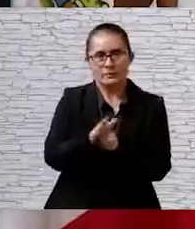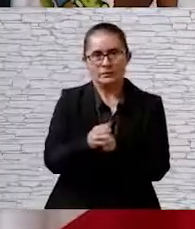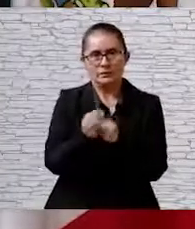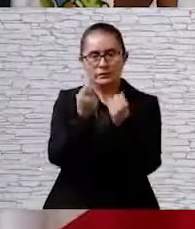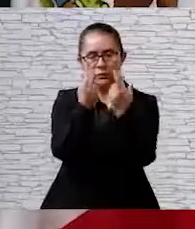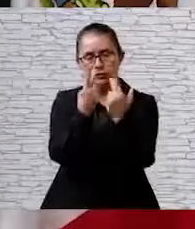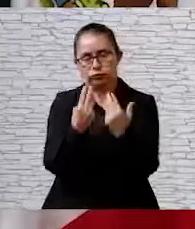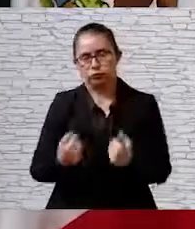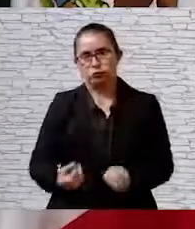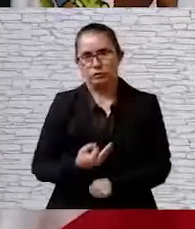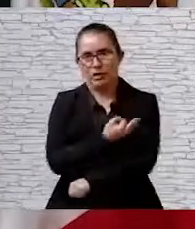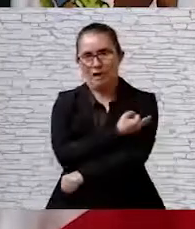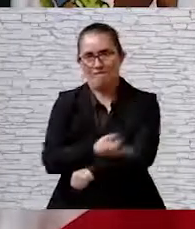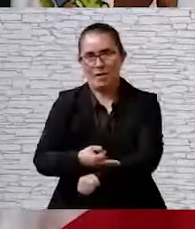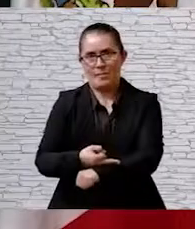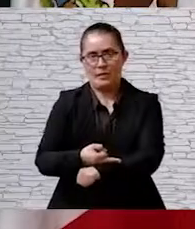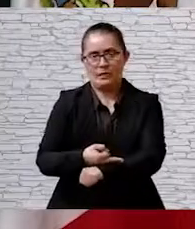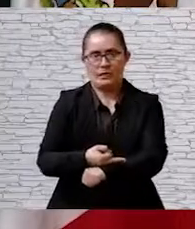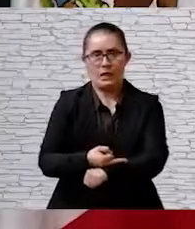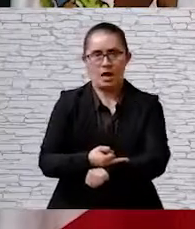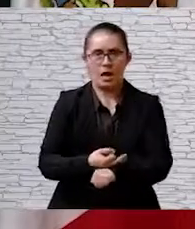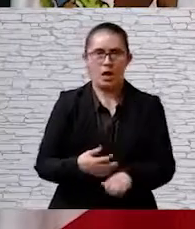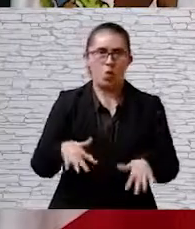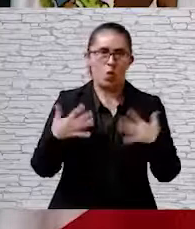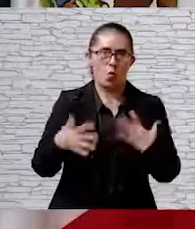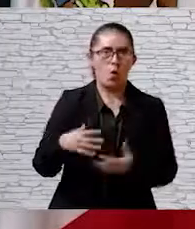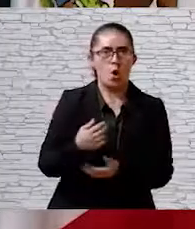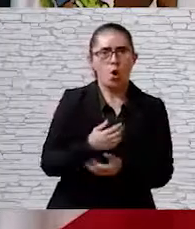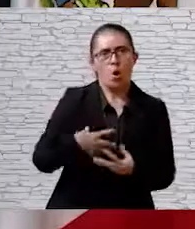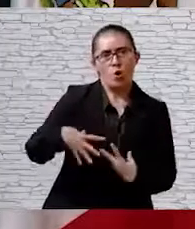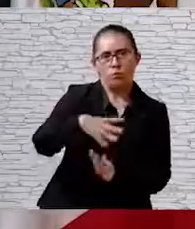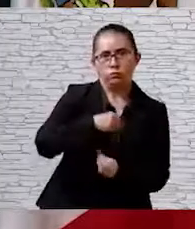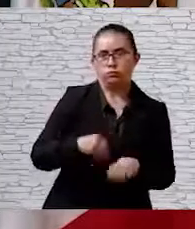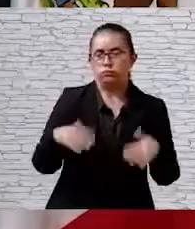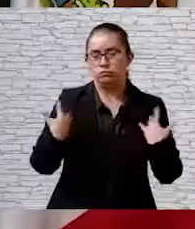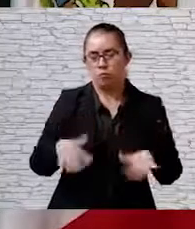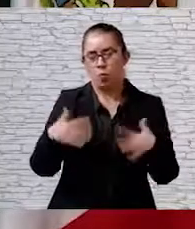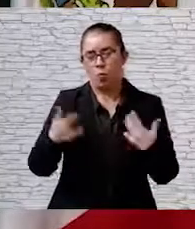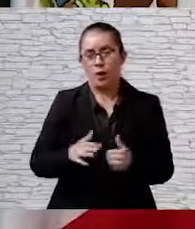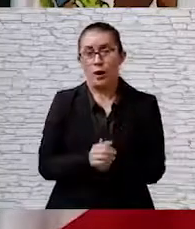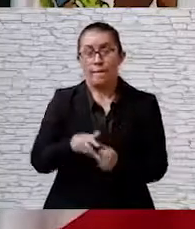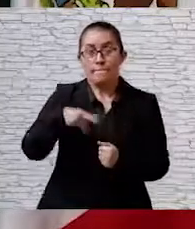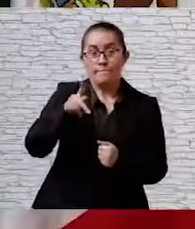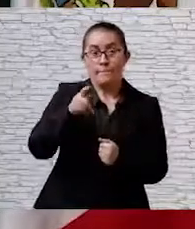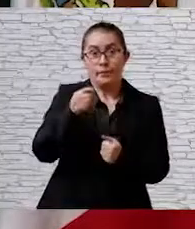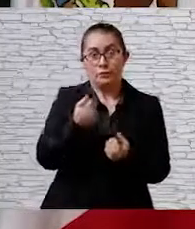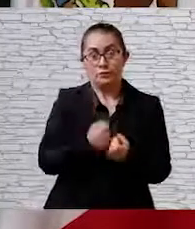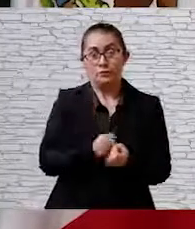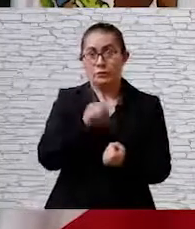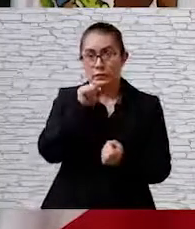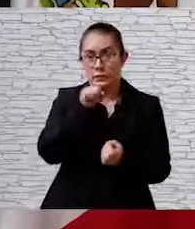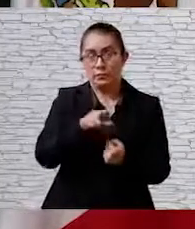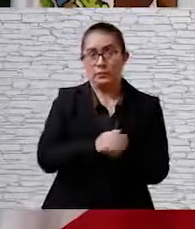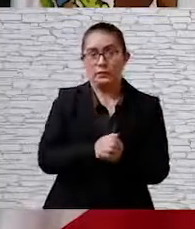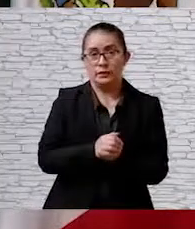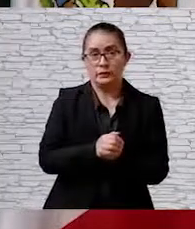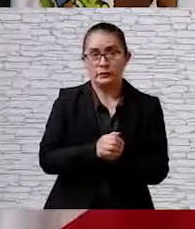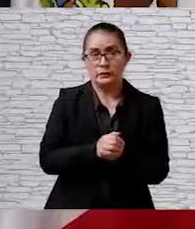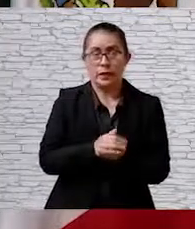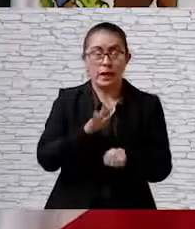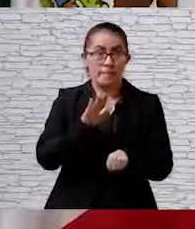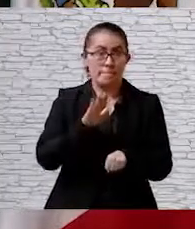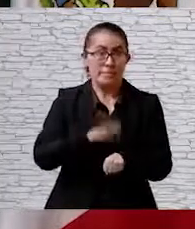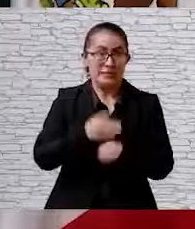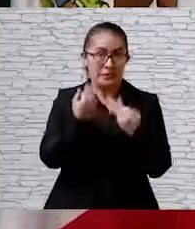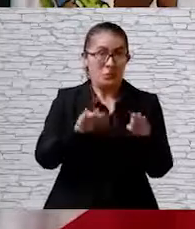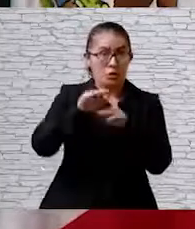ha sido desastrosa para el empleo y la economía de muchas familias, pero también sé que